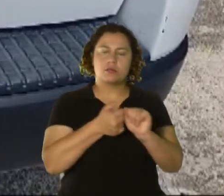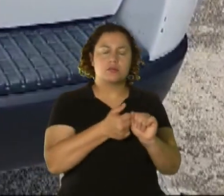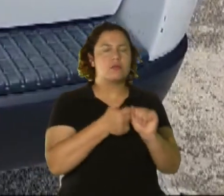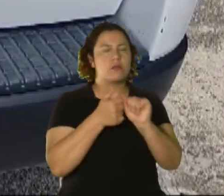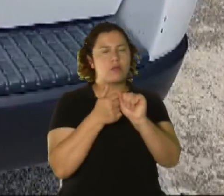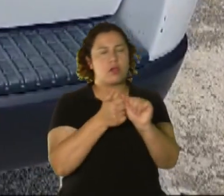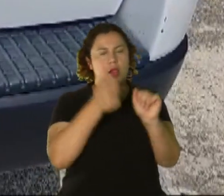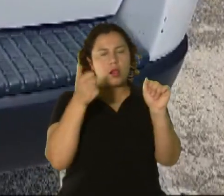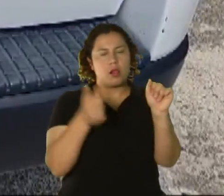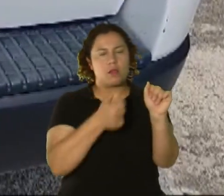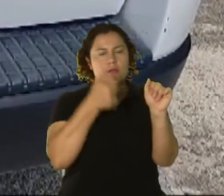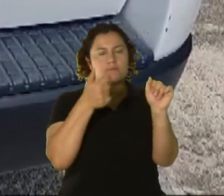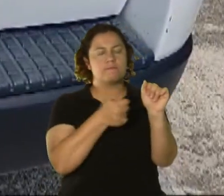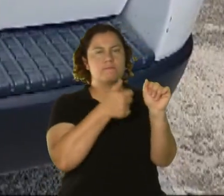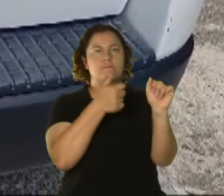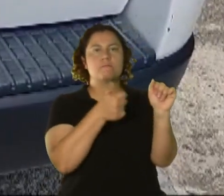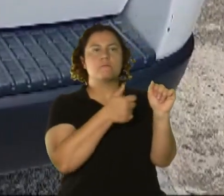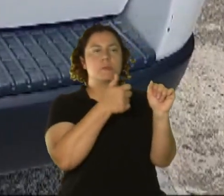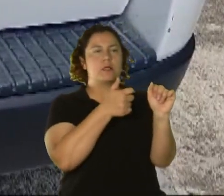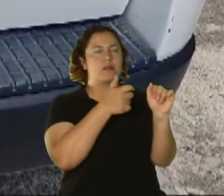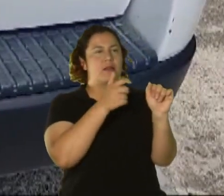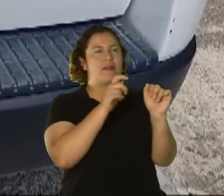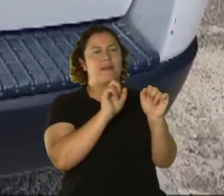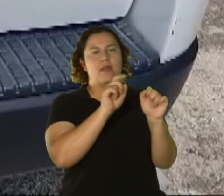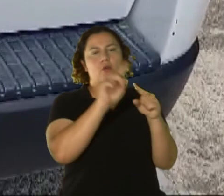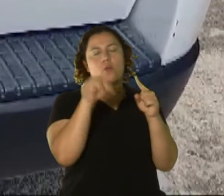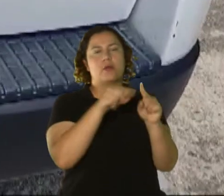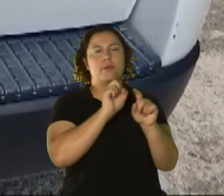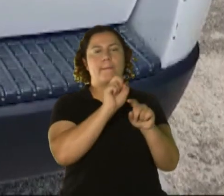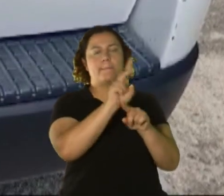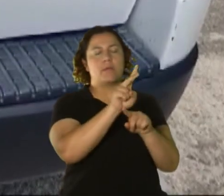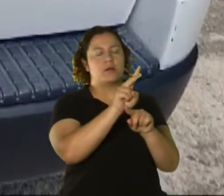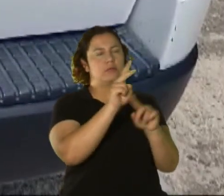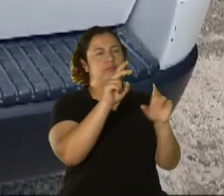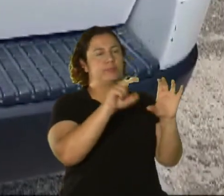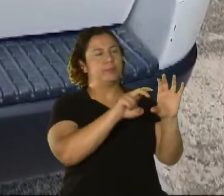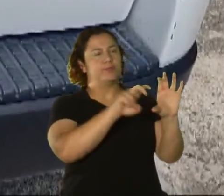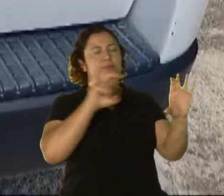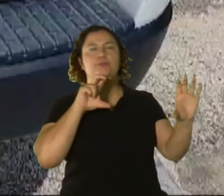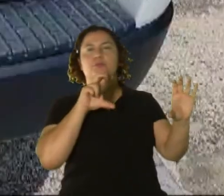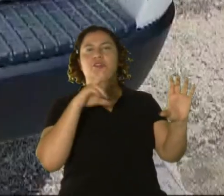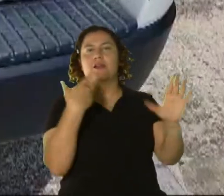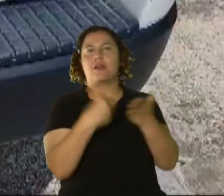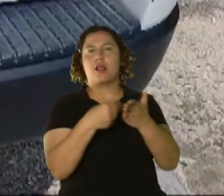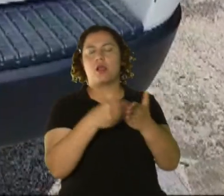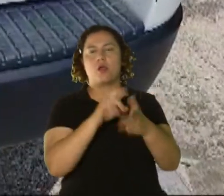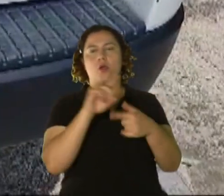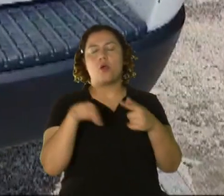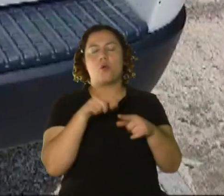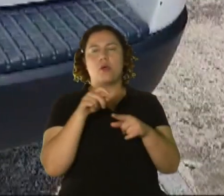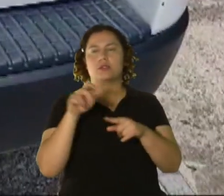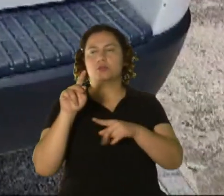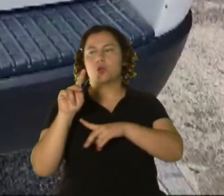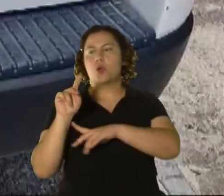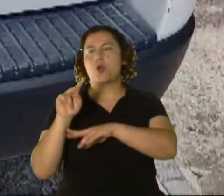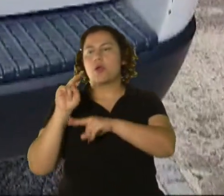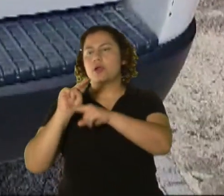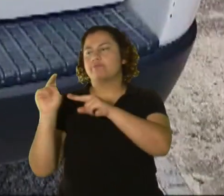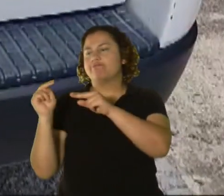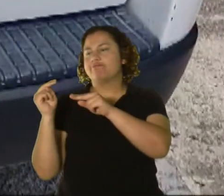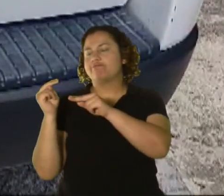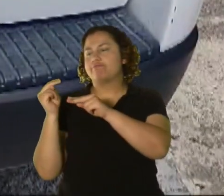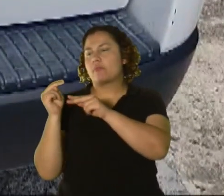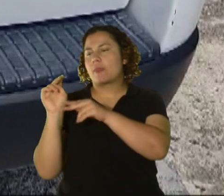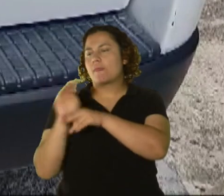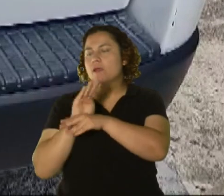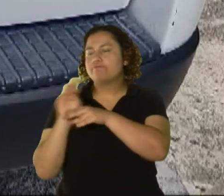hacen retiros en distintos bancos o que desde sus negocios van a depositar algún tipo de dinero a los mismos. ¿Qué